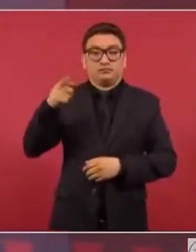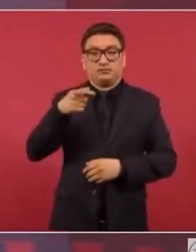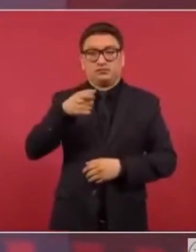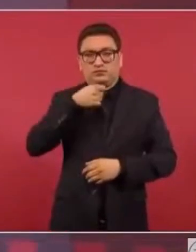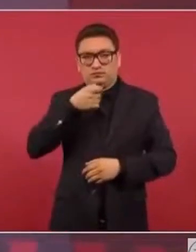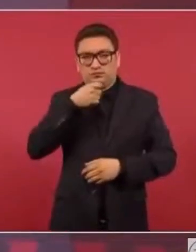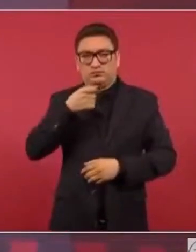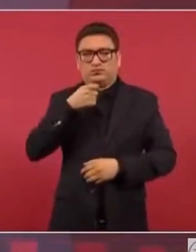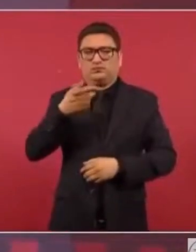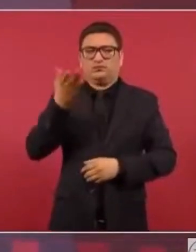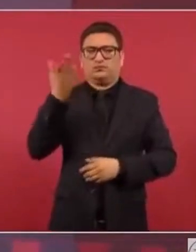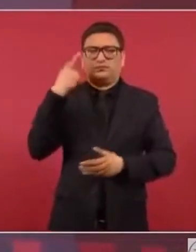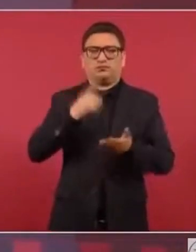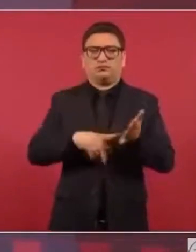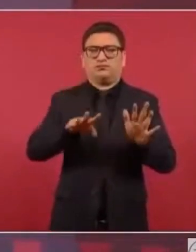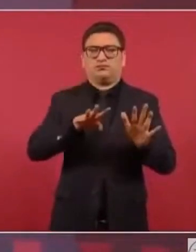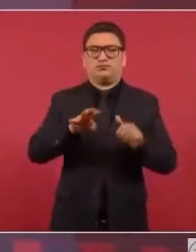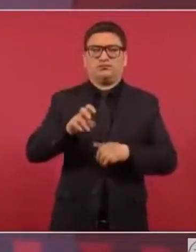1988.